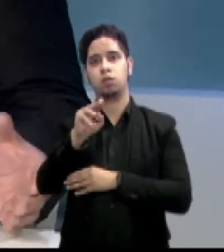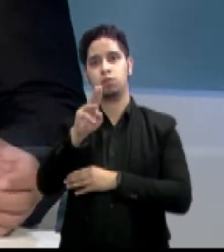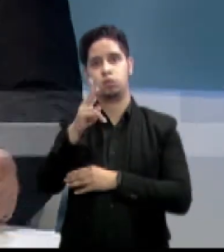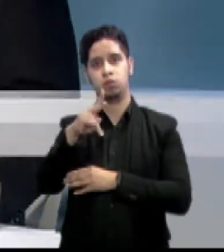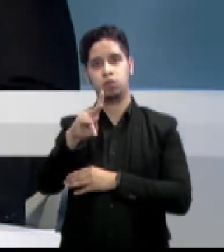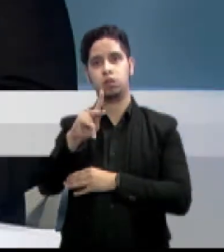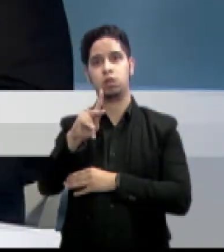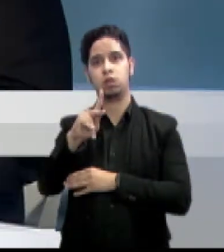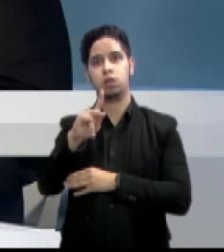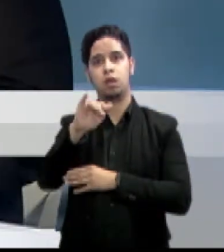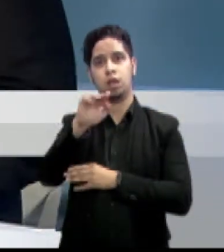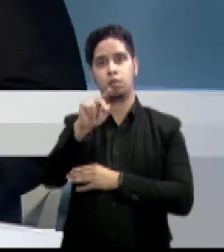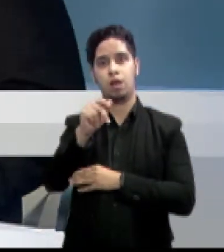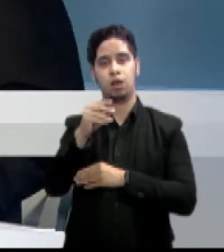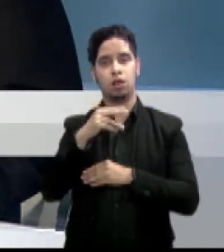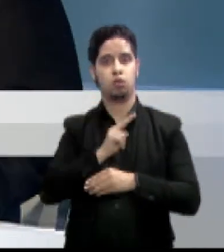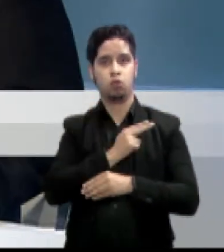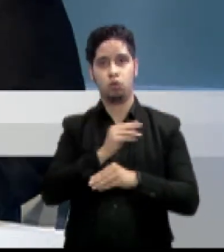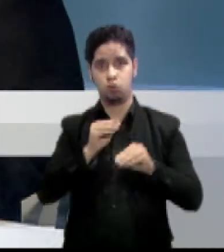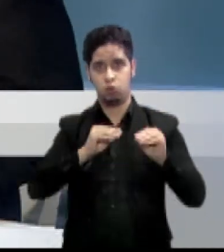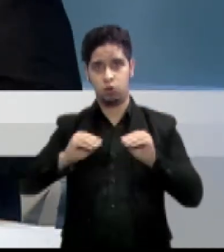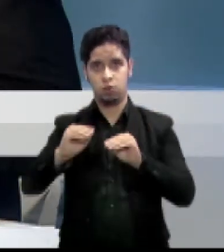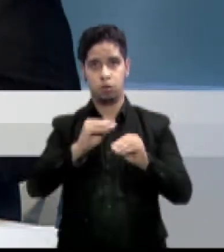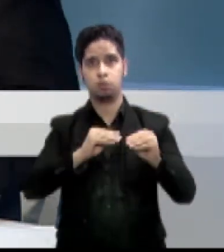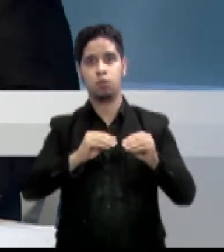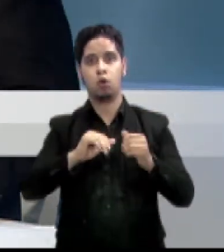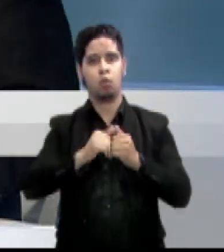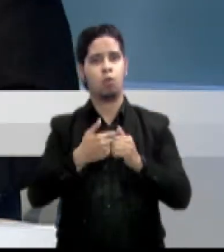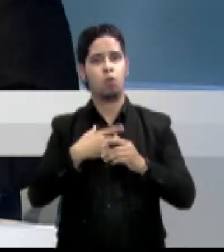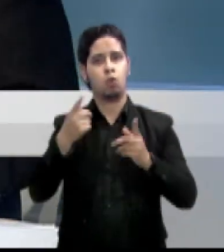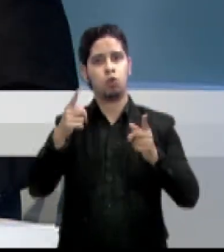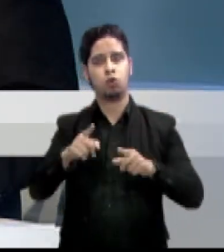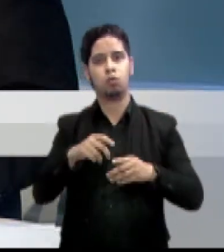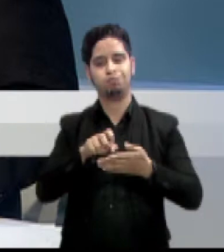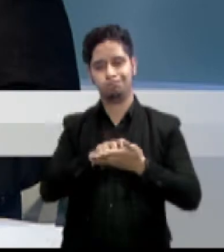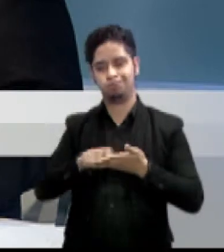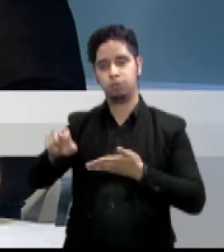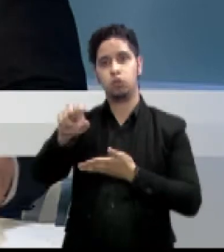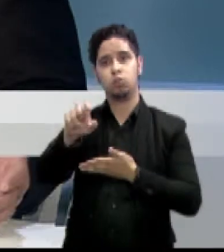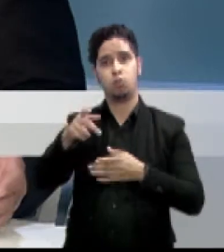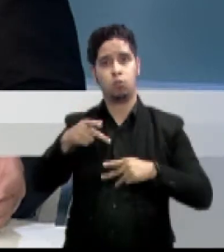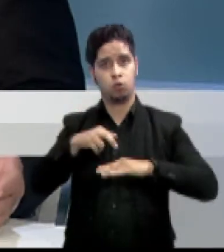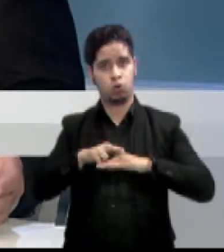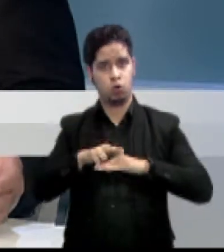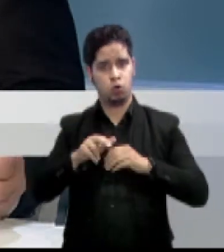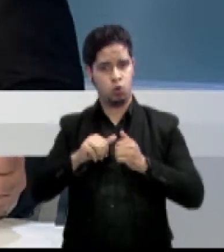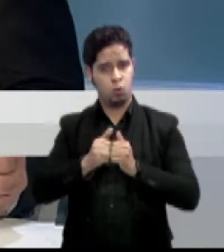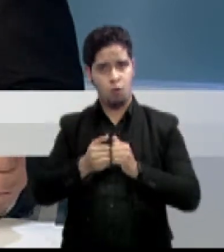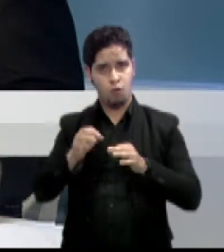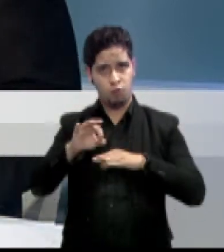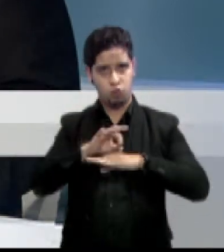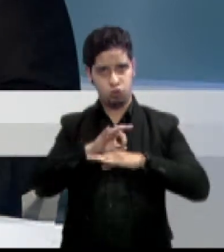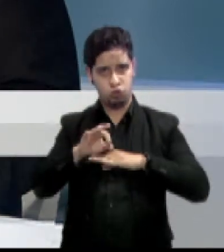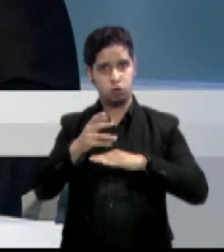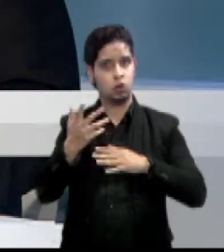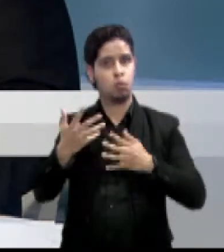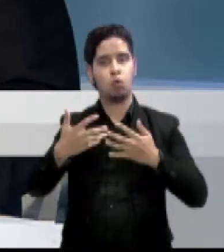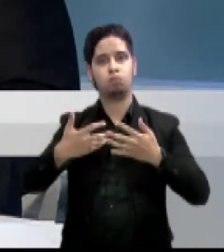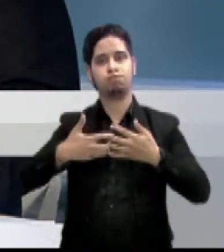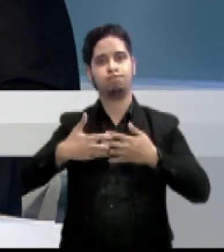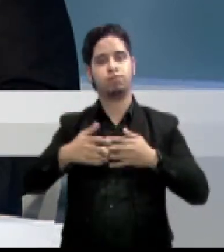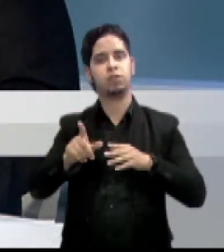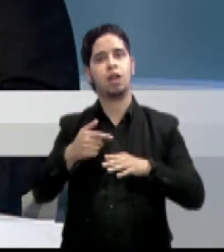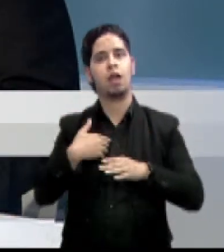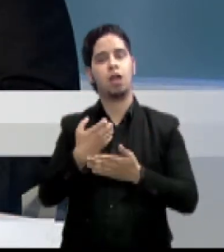mueve, donde discutiremos el desarrollo del turismo en Puerto Rico y su función como motor de la economía, cómo estamos posicionados en comparación con